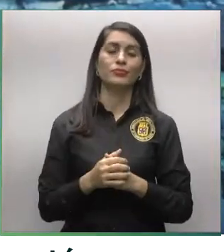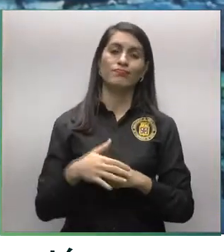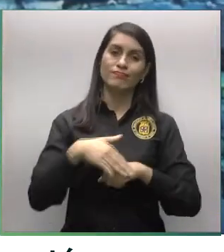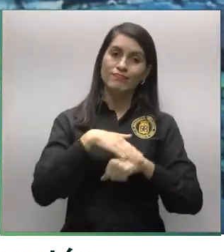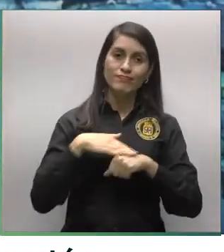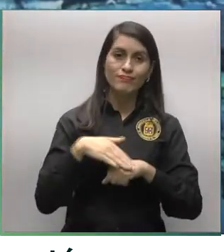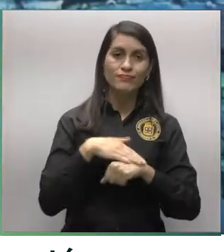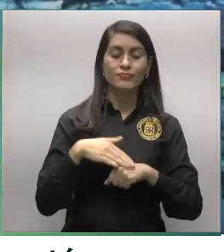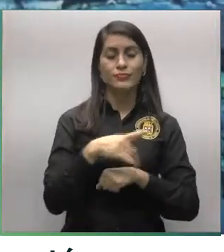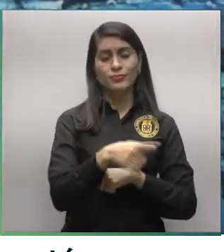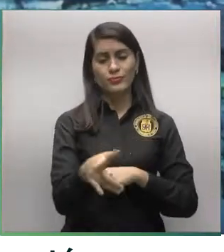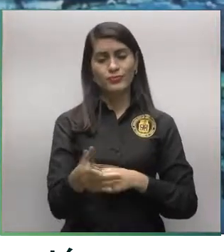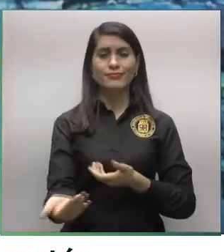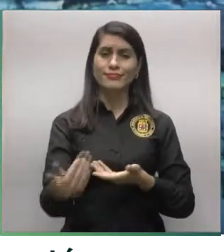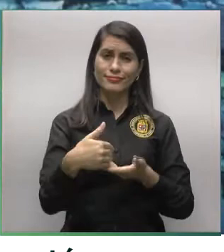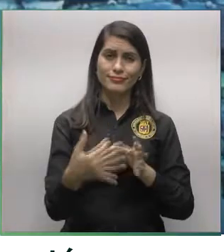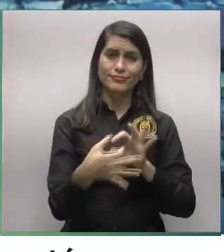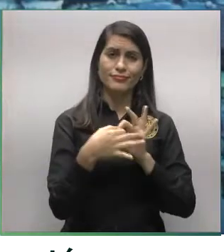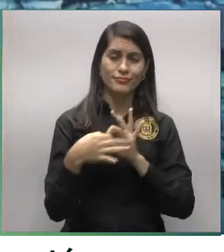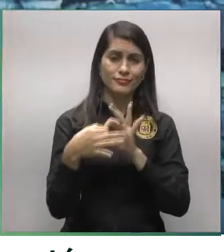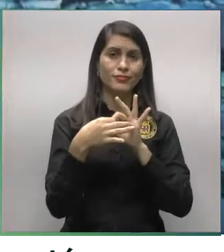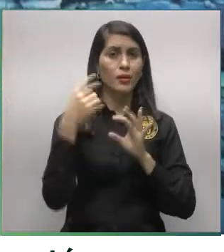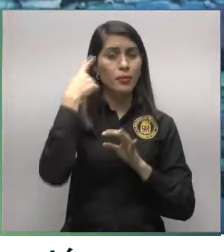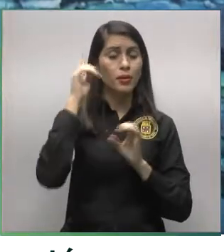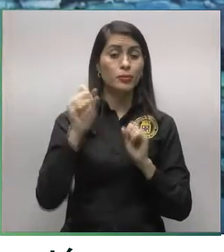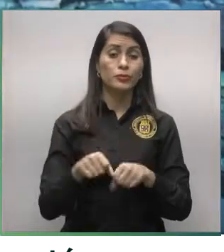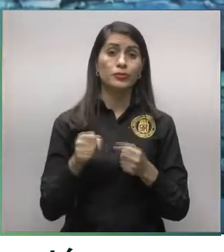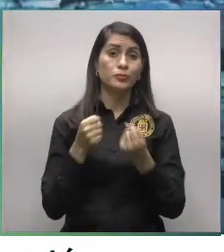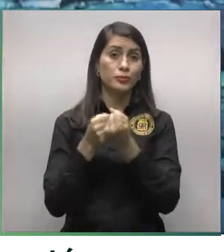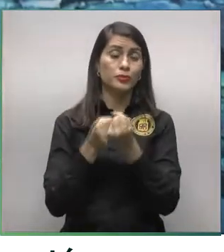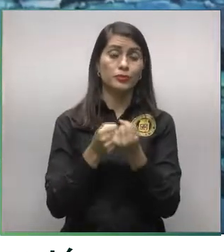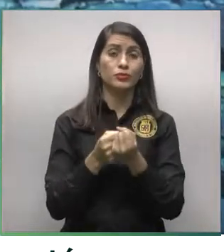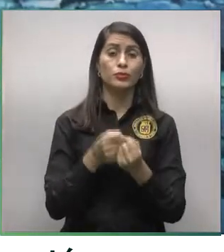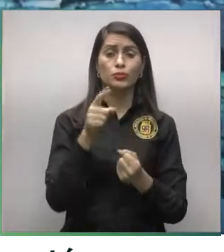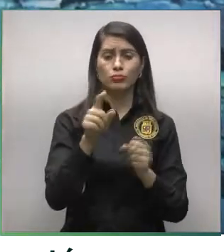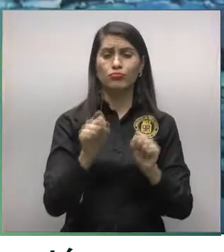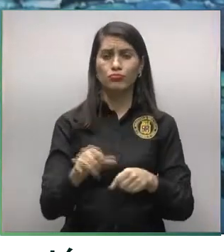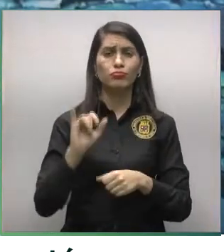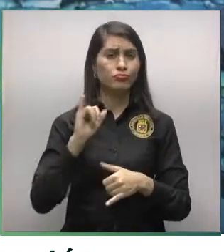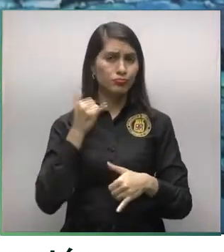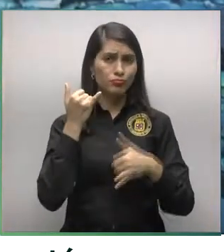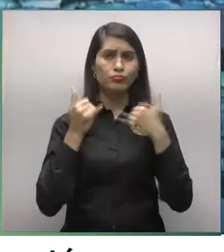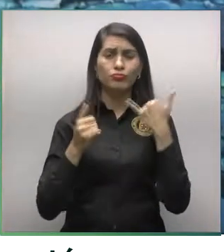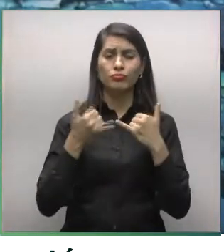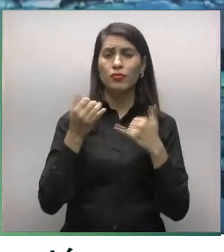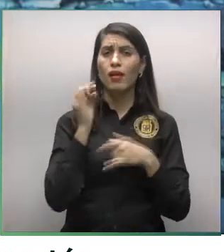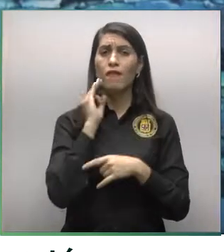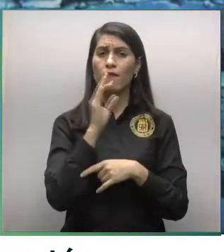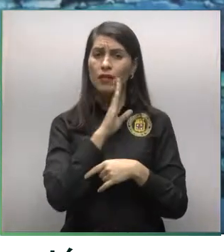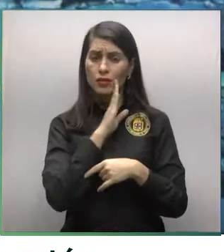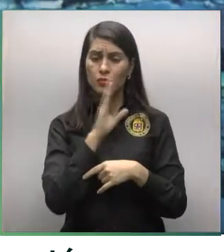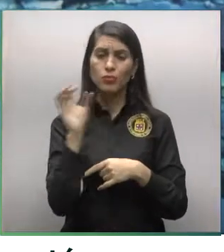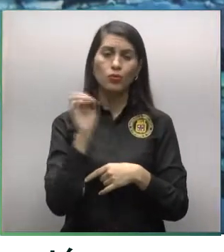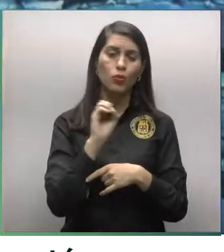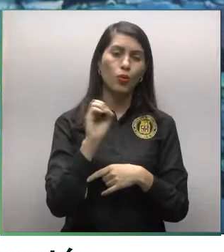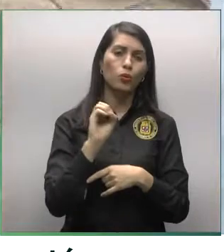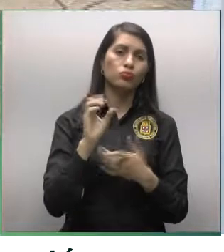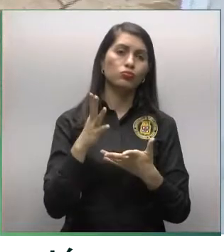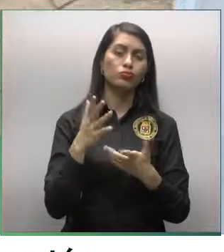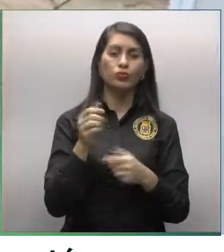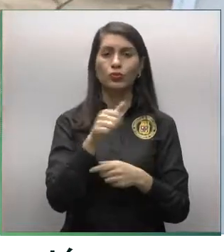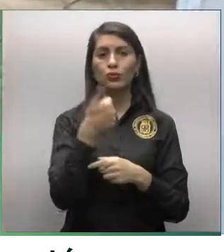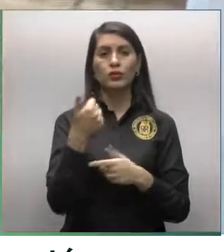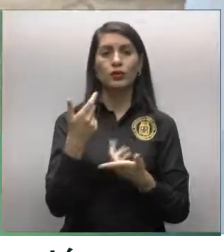que, por favor, únanse este 20, como les digo, si usted puede antes, comuníquense con nosotros por medio de la página de Güeyatón HN.